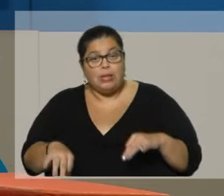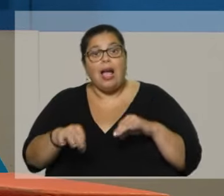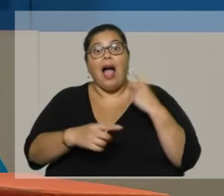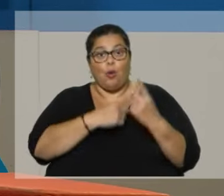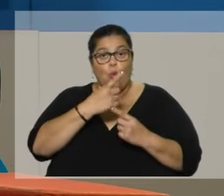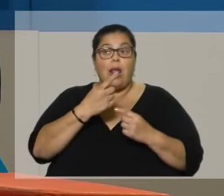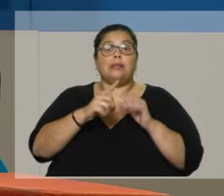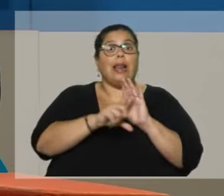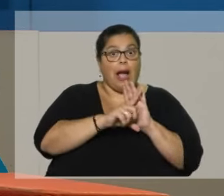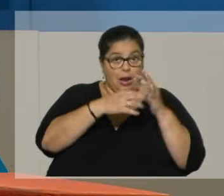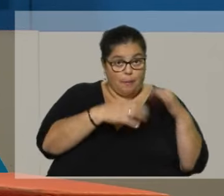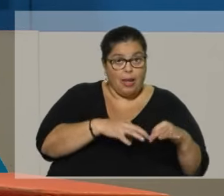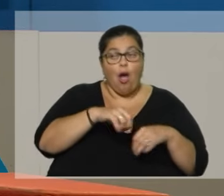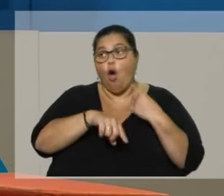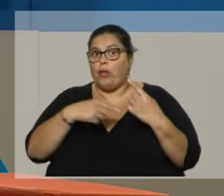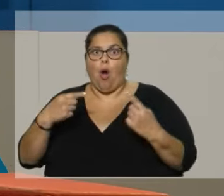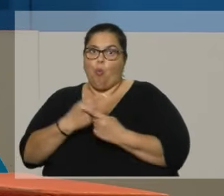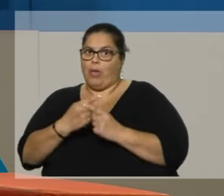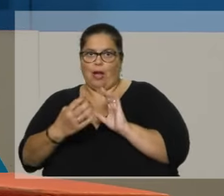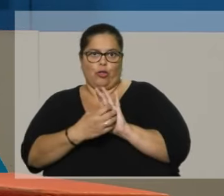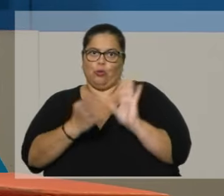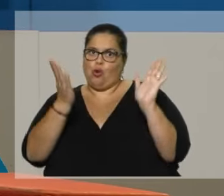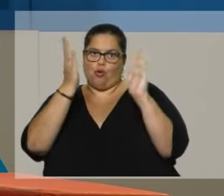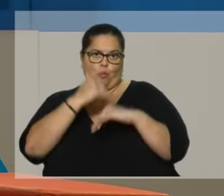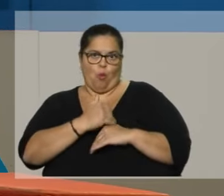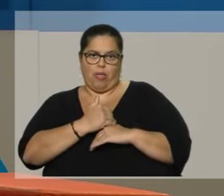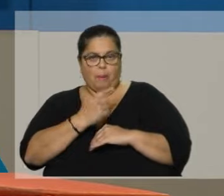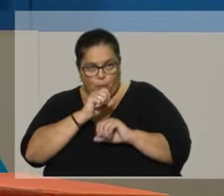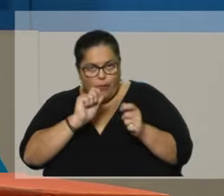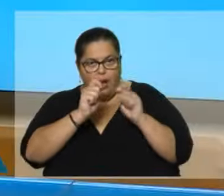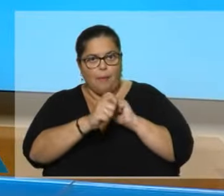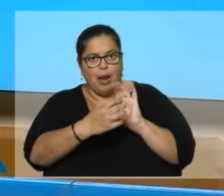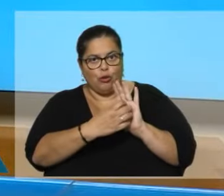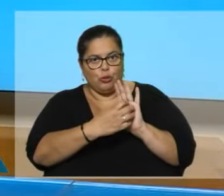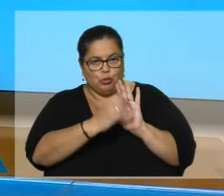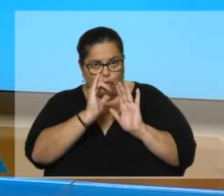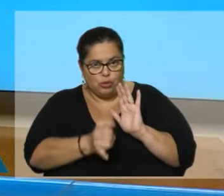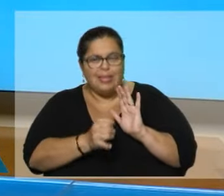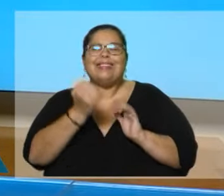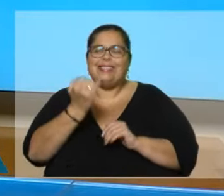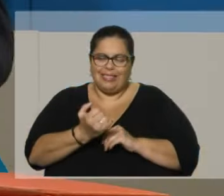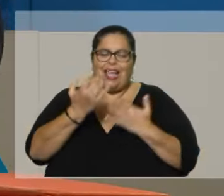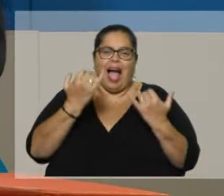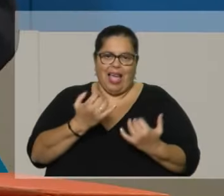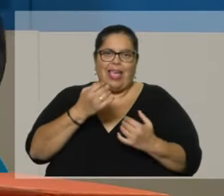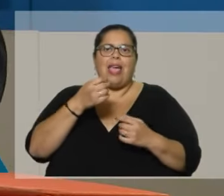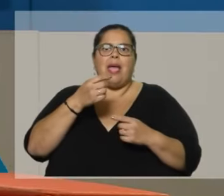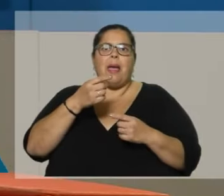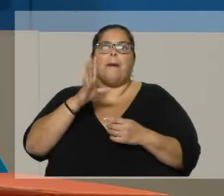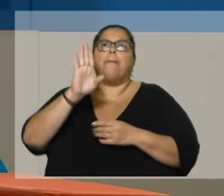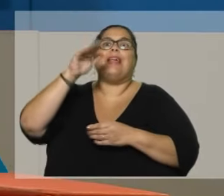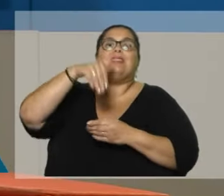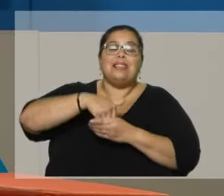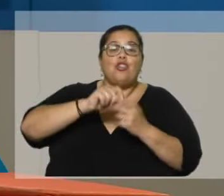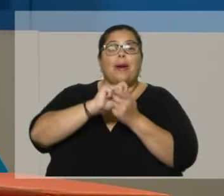Las que se opongan a la Constitución no pueden salir adelante. Bueno, pero se podrá cambiar la Constitución, supongo también... Sí, correcto. unos mecanismos para eso, de plebiscito, para cambiar la